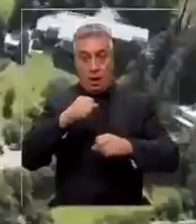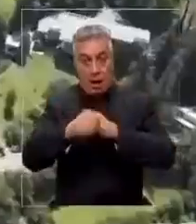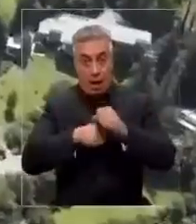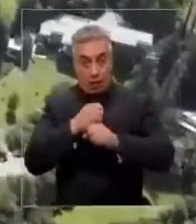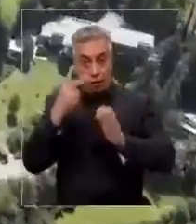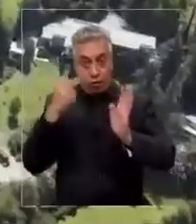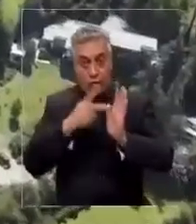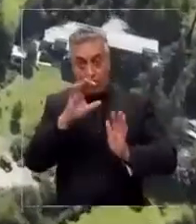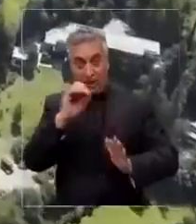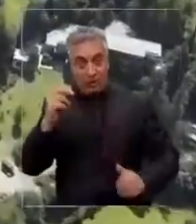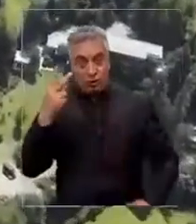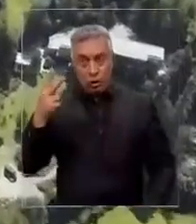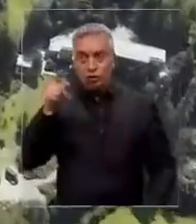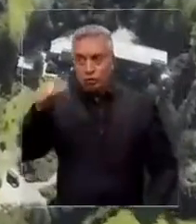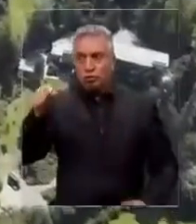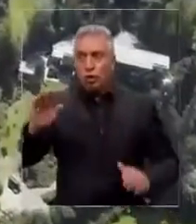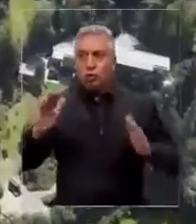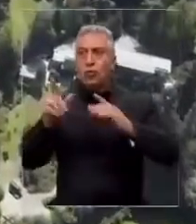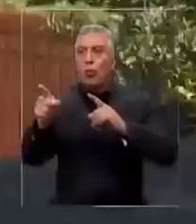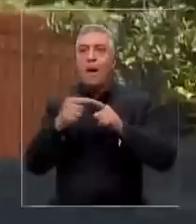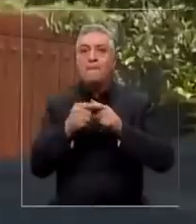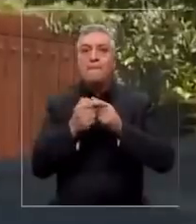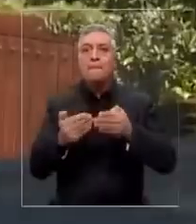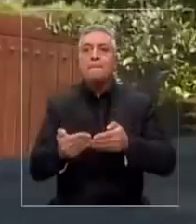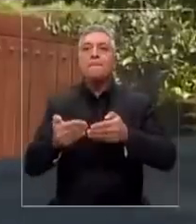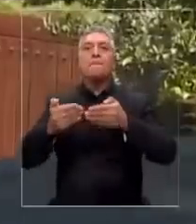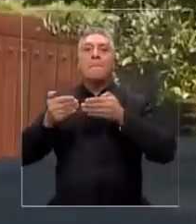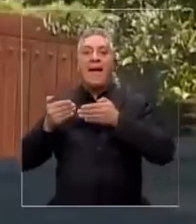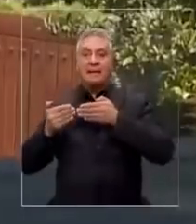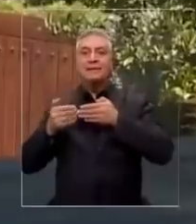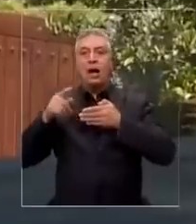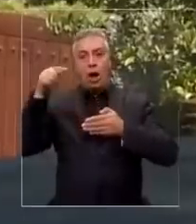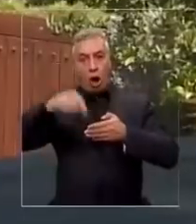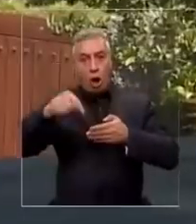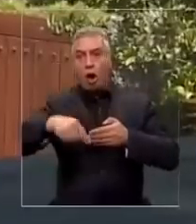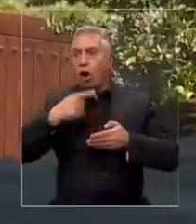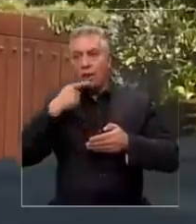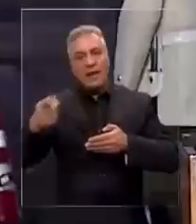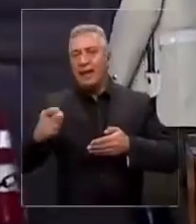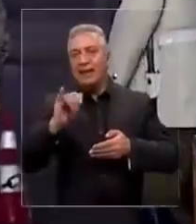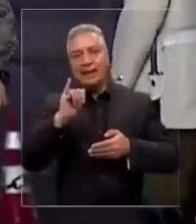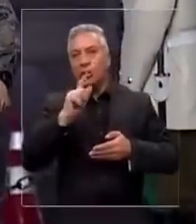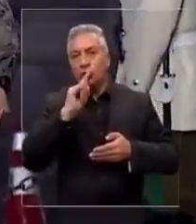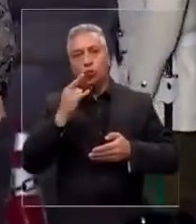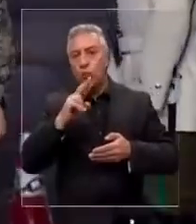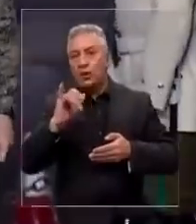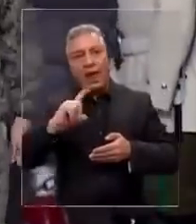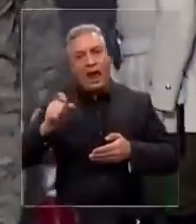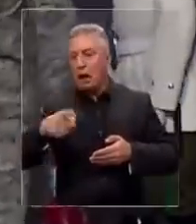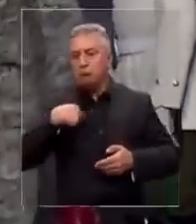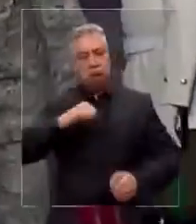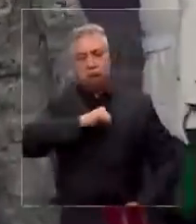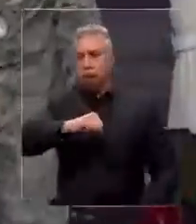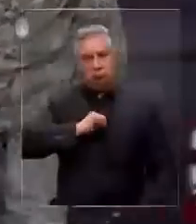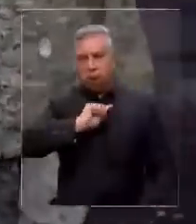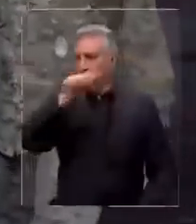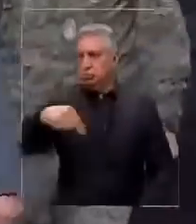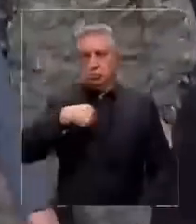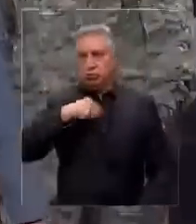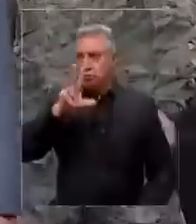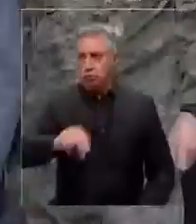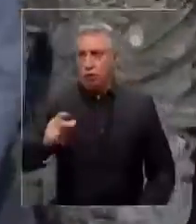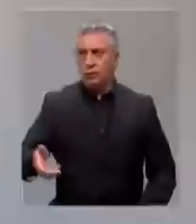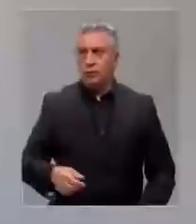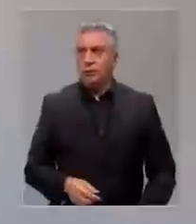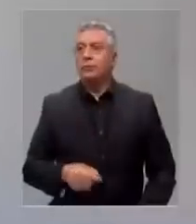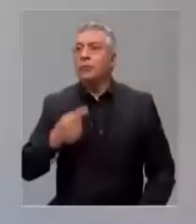ocuparon la que estaba construida más atrás, la misma que hoy se niega a usar Iturriaga. ¿Qué va a pasar ahora entonces? Va a